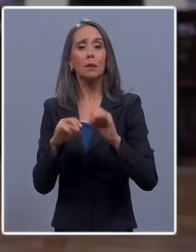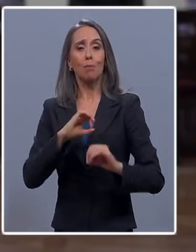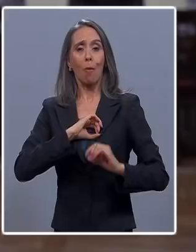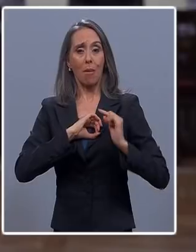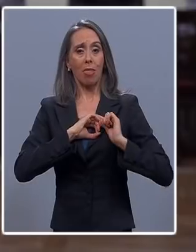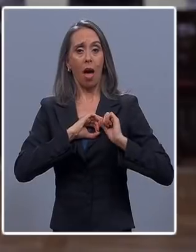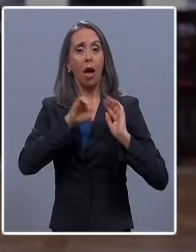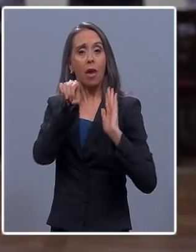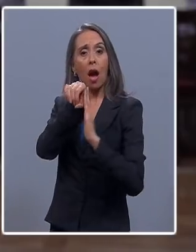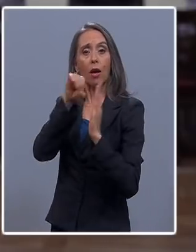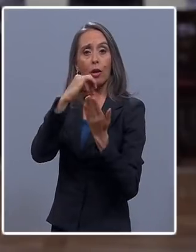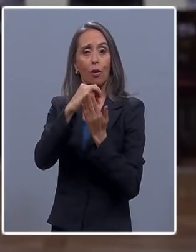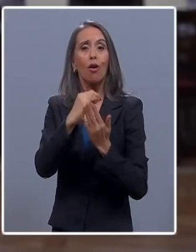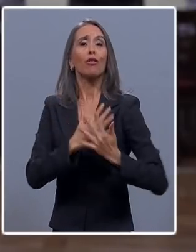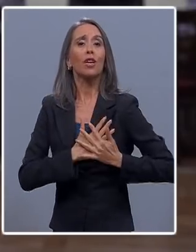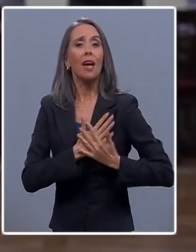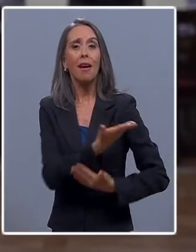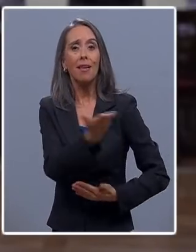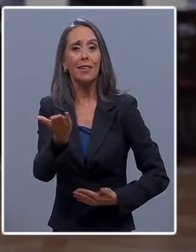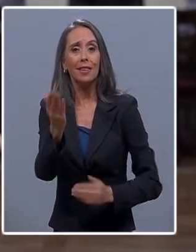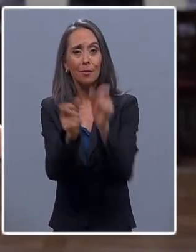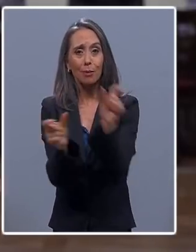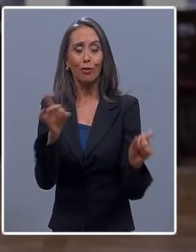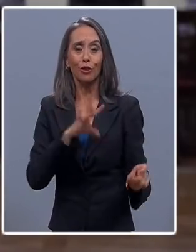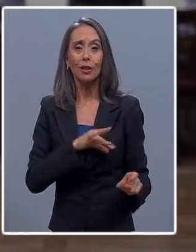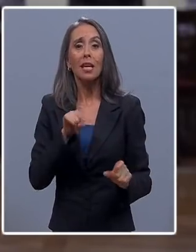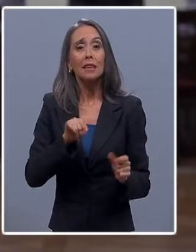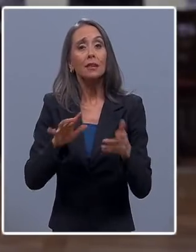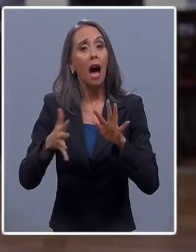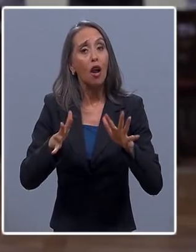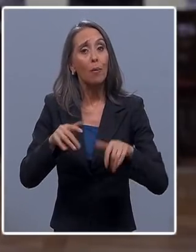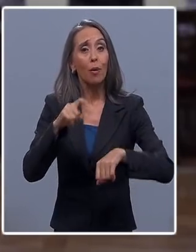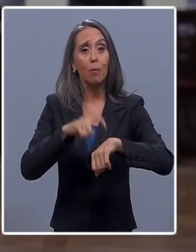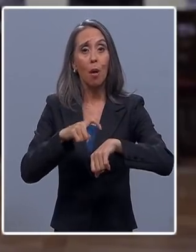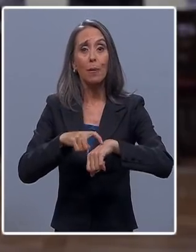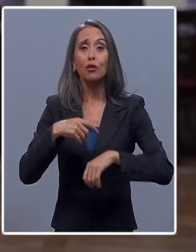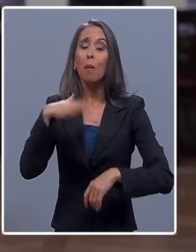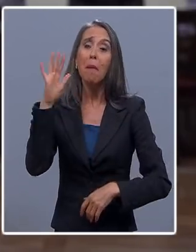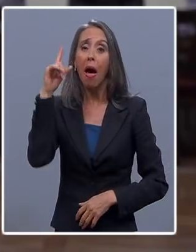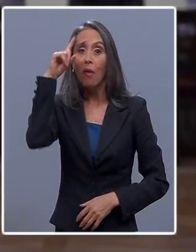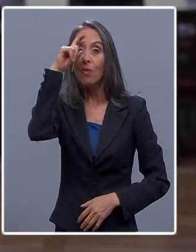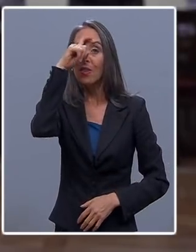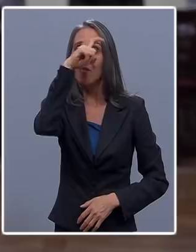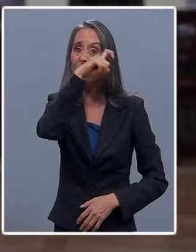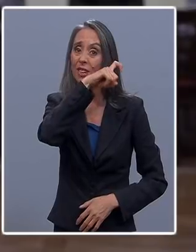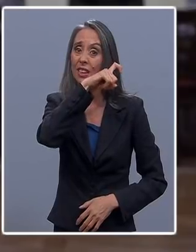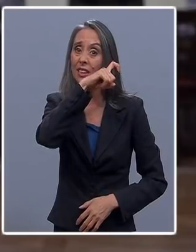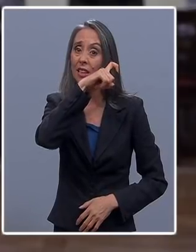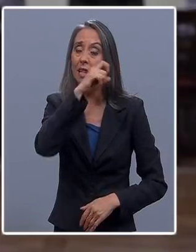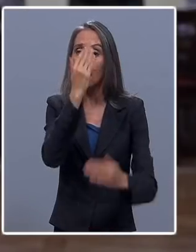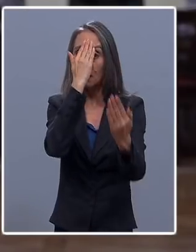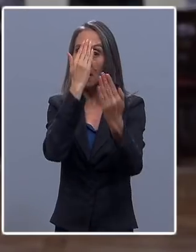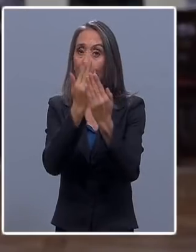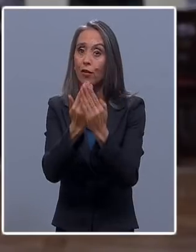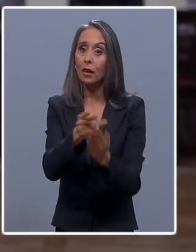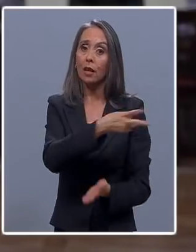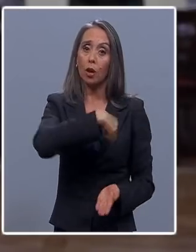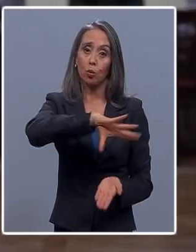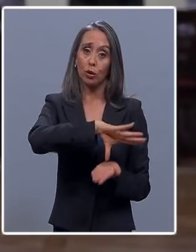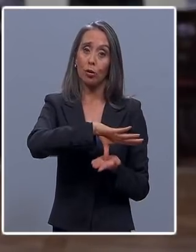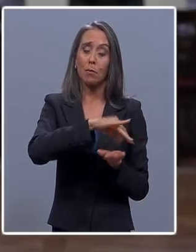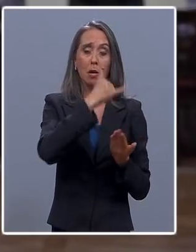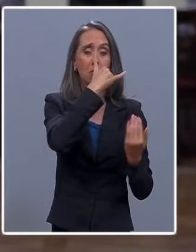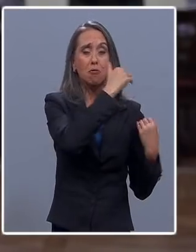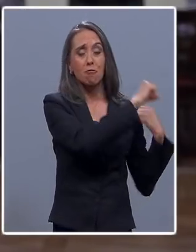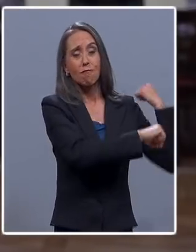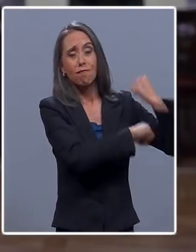queridos compatriotas estos son probablemente los tiempos más difíciles que ha debido enfrentar en nuestro país en muchas